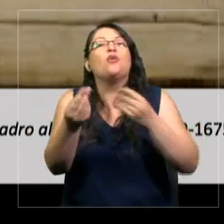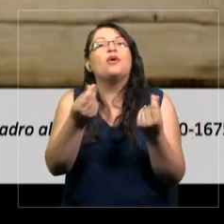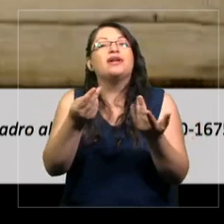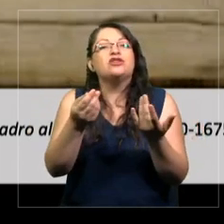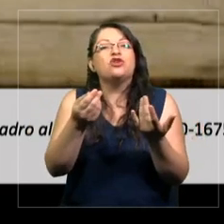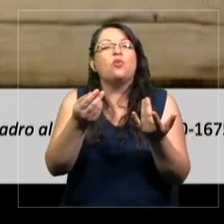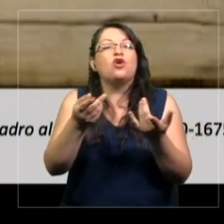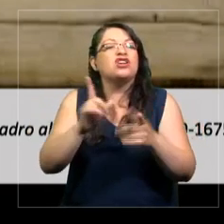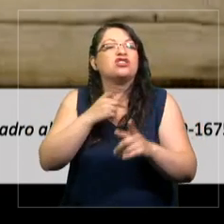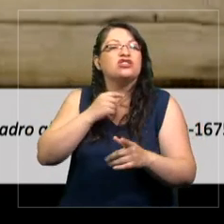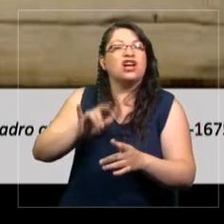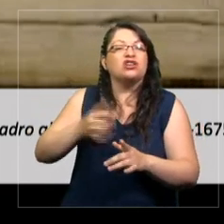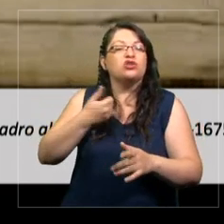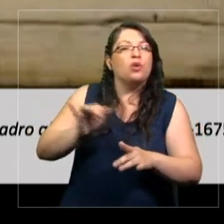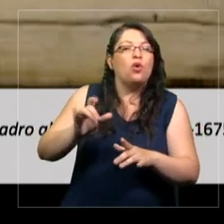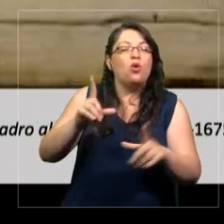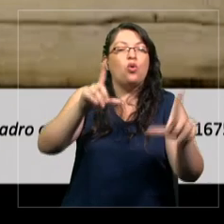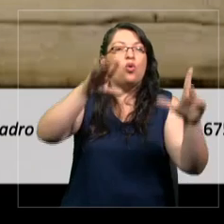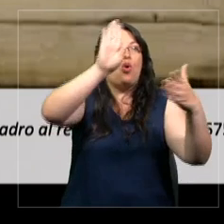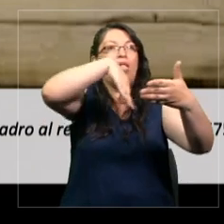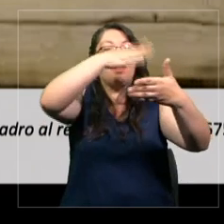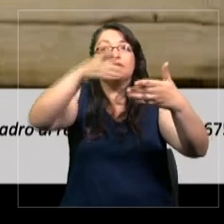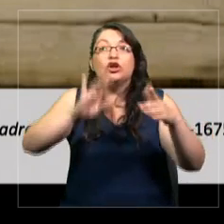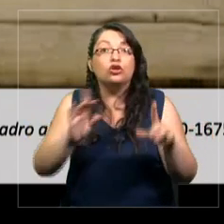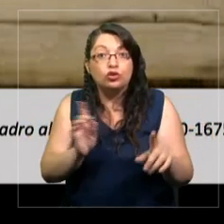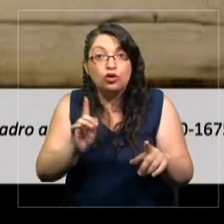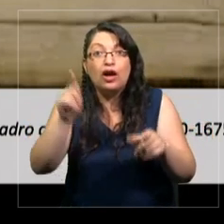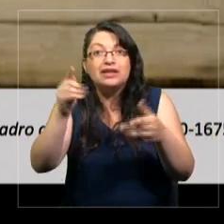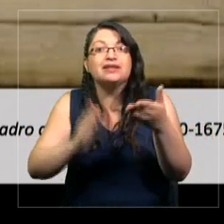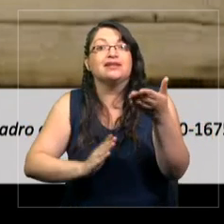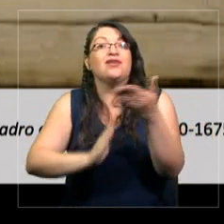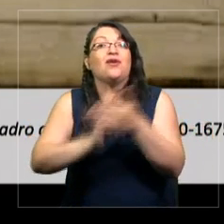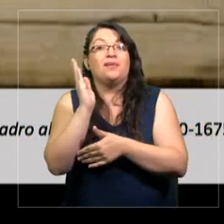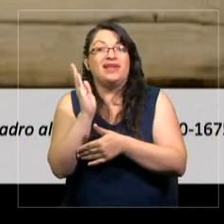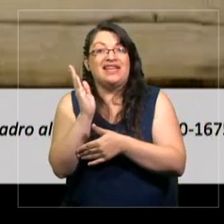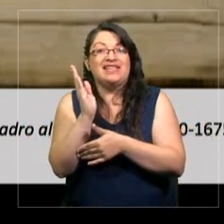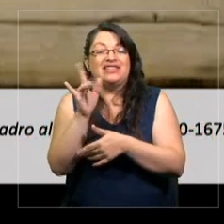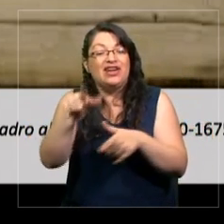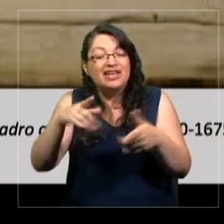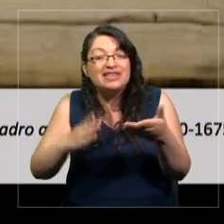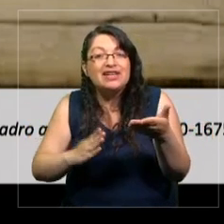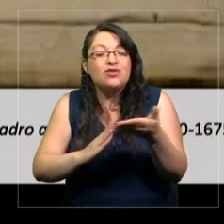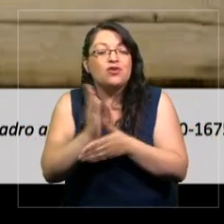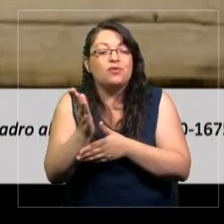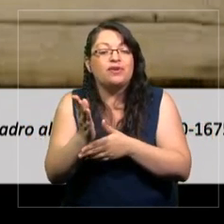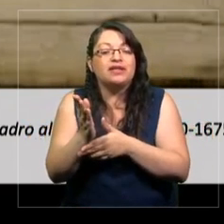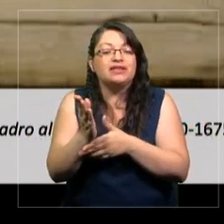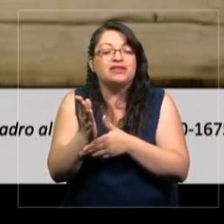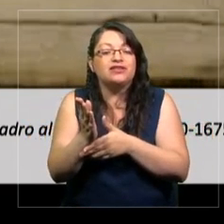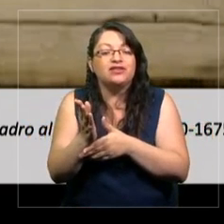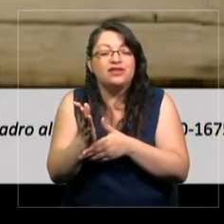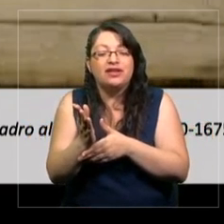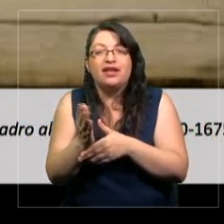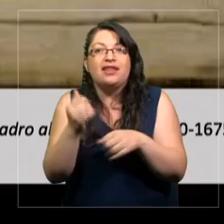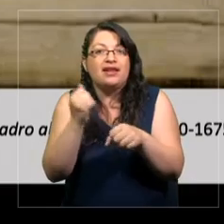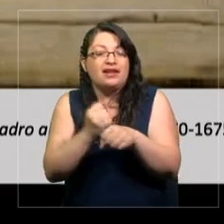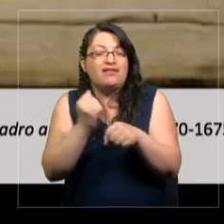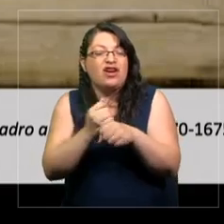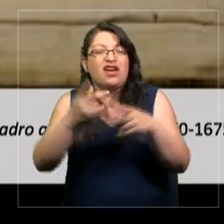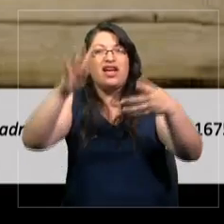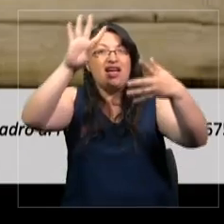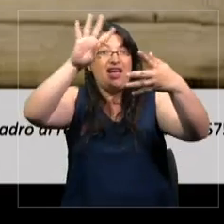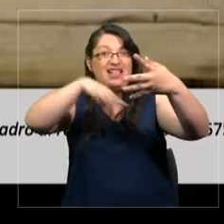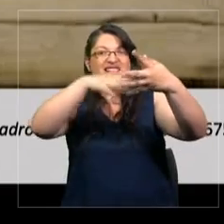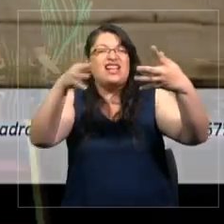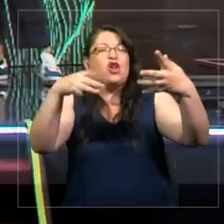es todo lo contrario, de hecho. Es el inicio de la pintura, es el inicio del quehacer pictórico, es decir, en la tela lo importante